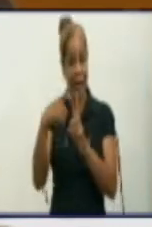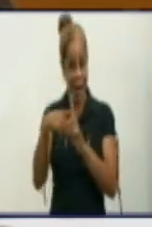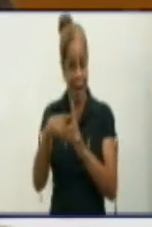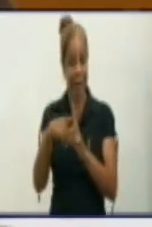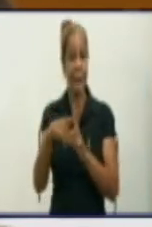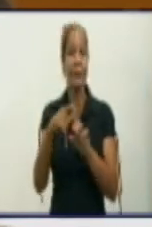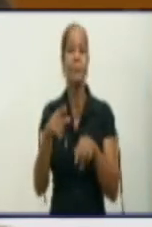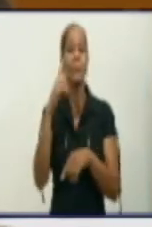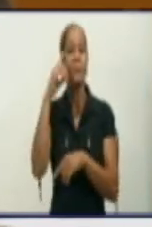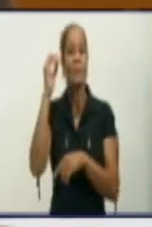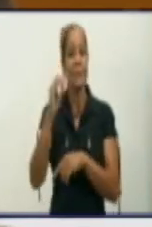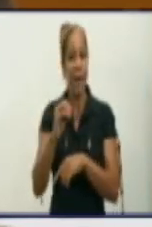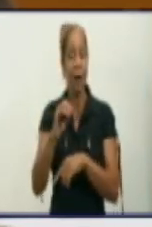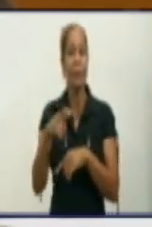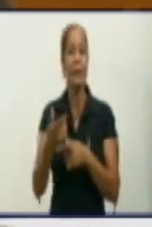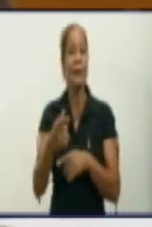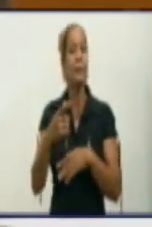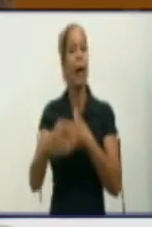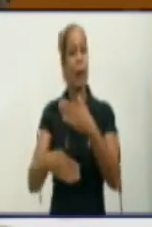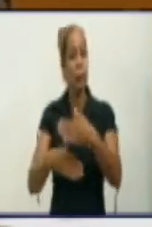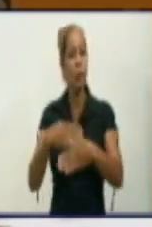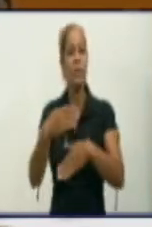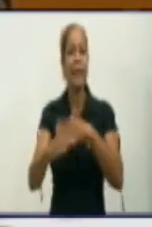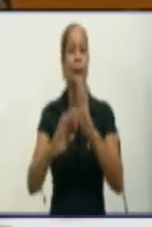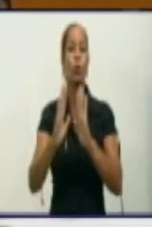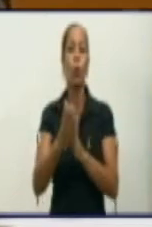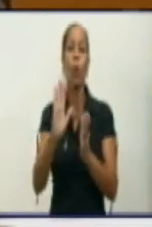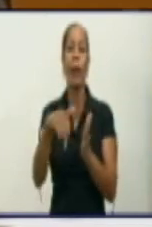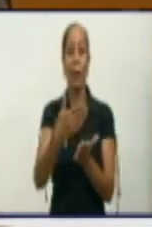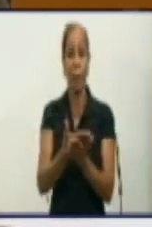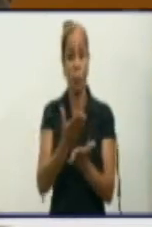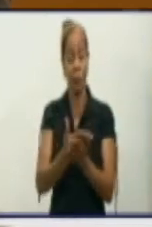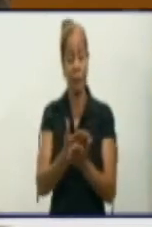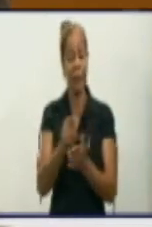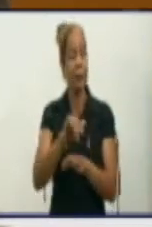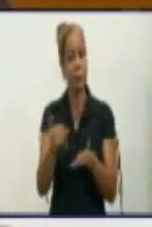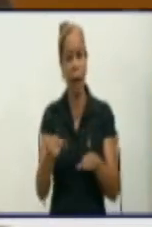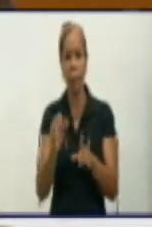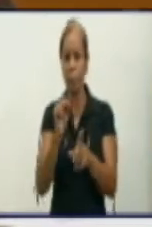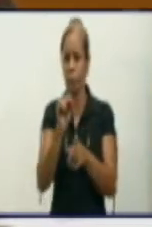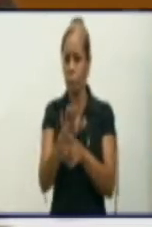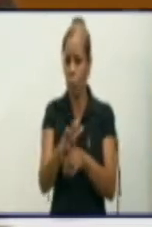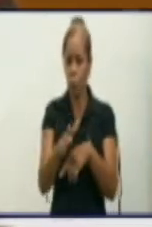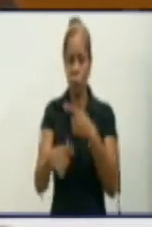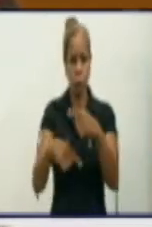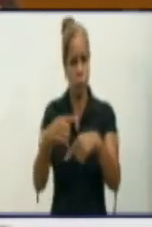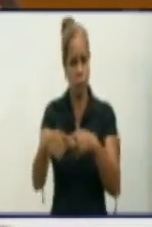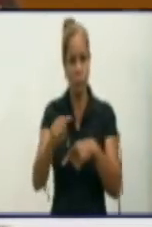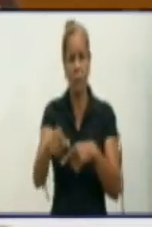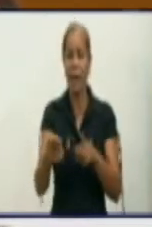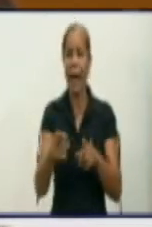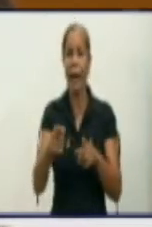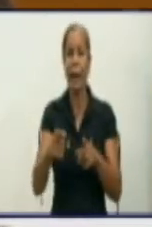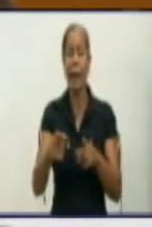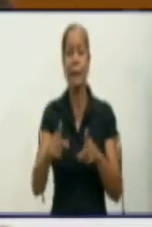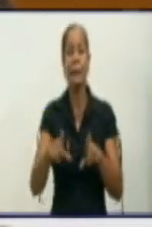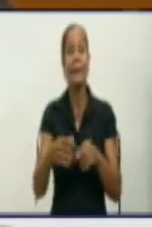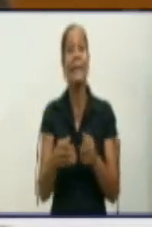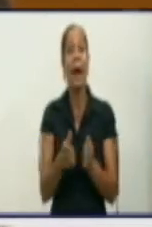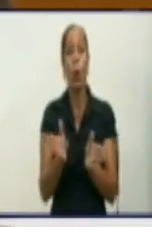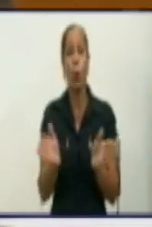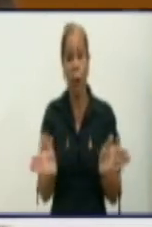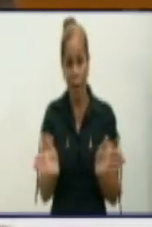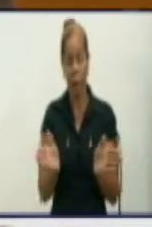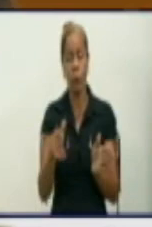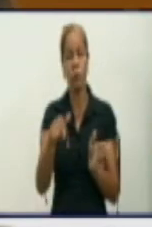rectoriando todo este proceso y bueno, ya en breve, próximamente, quedará inaugurado oficialmente ya nuestro laboratorio, ya